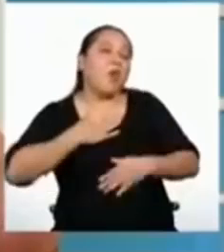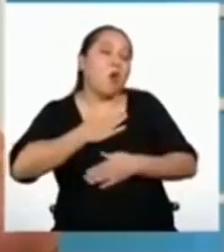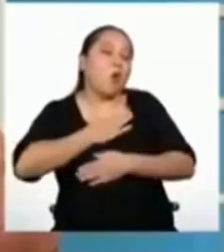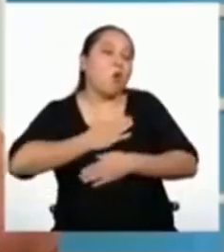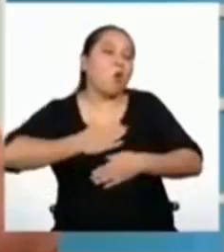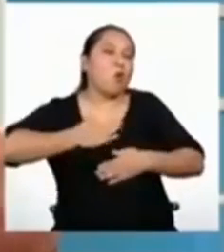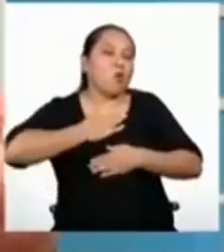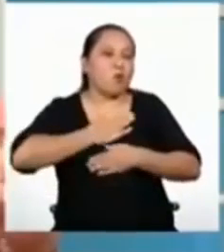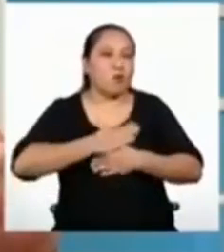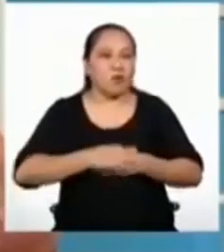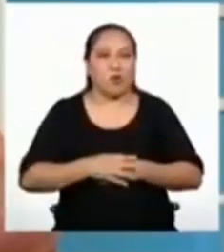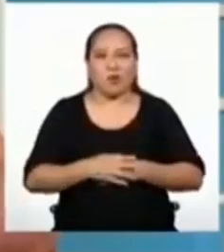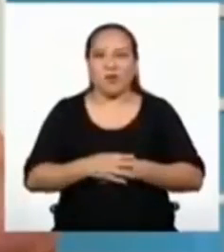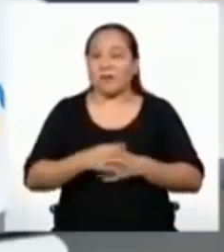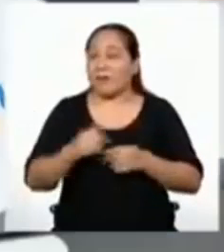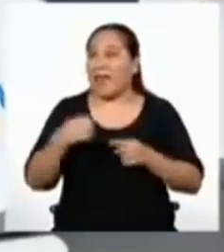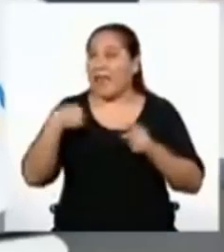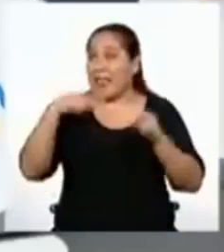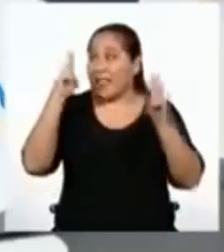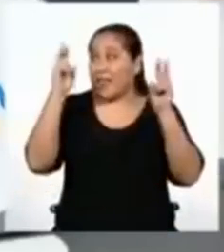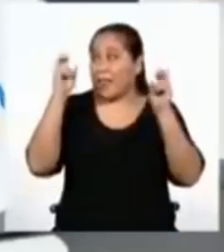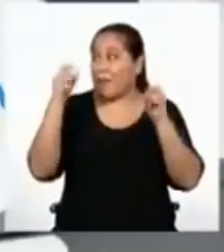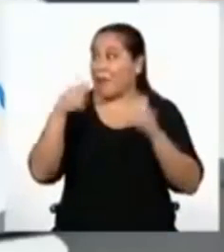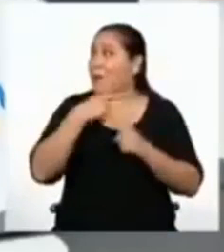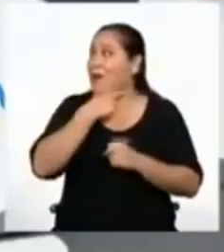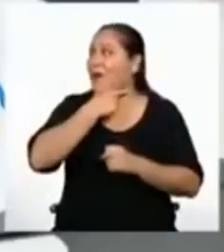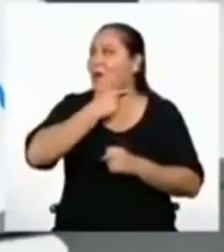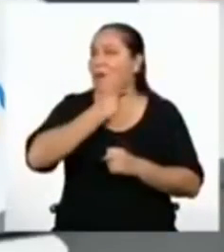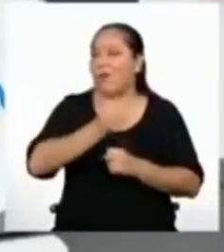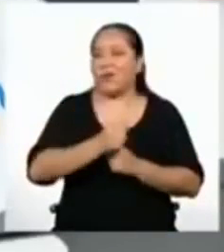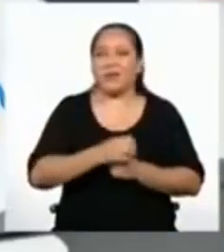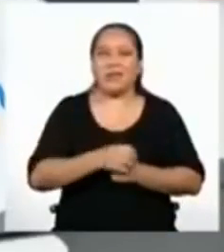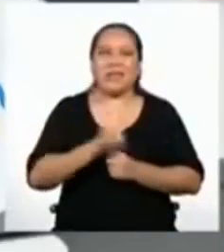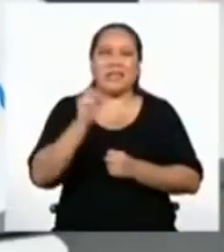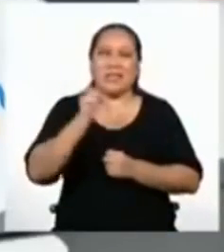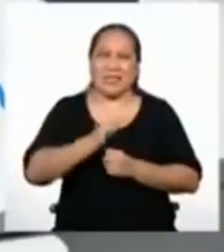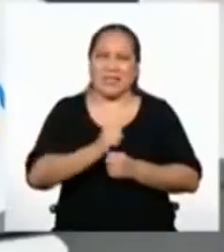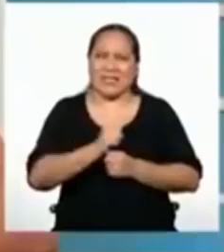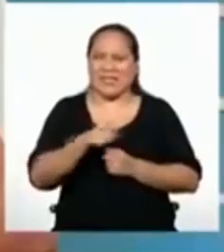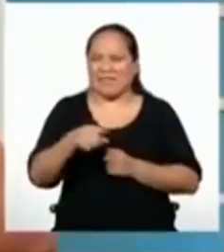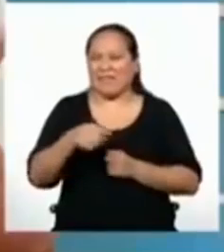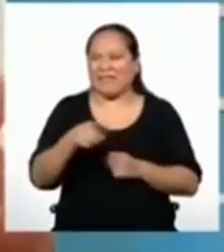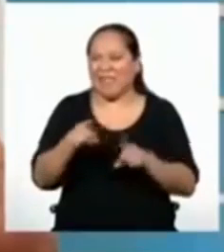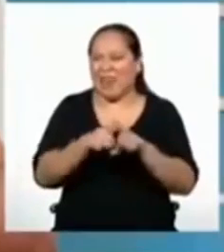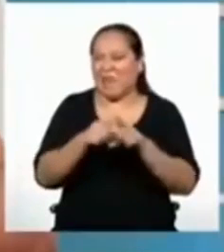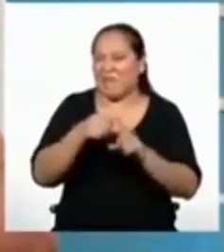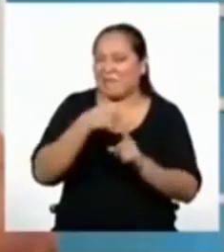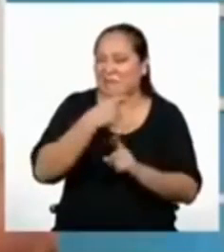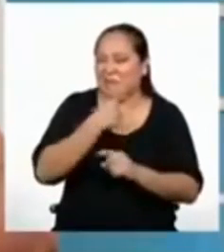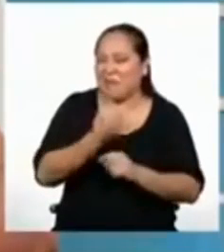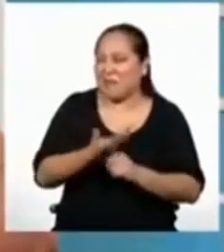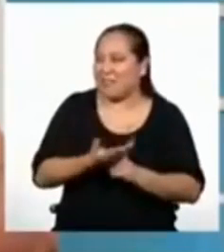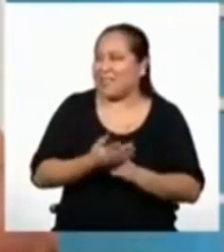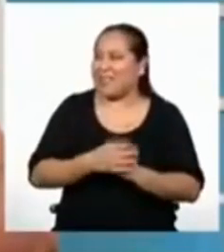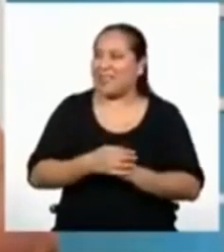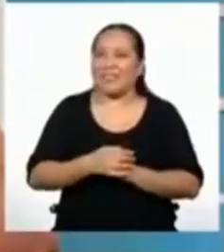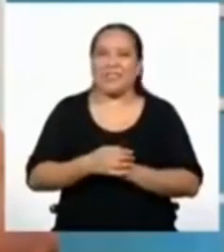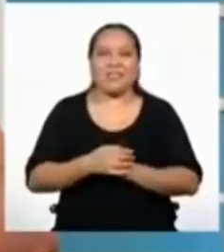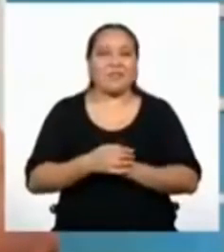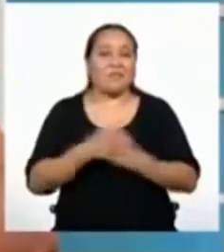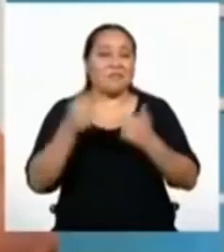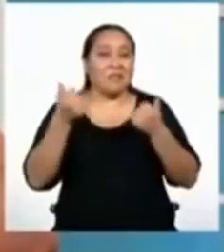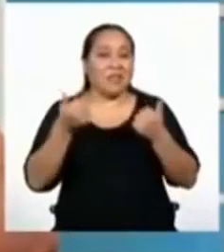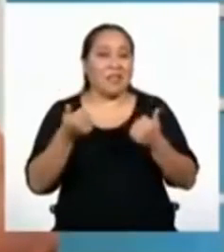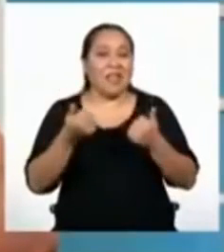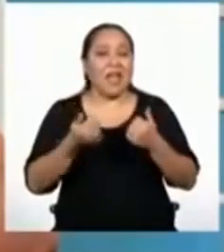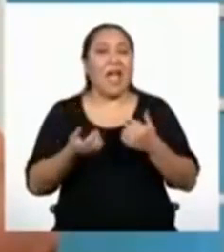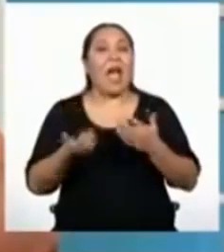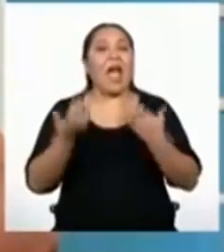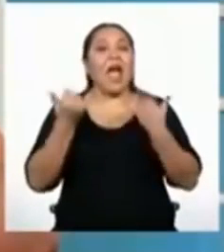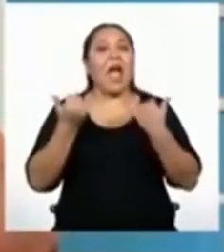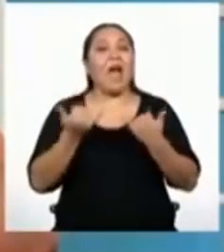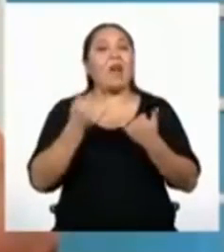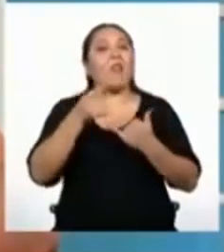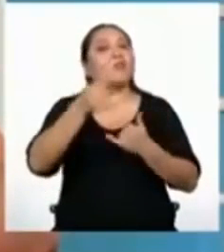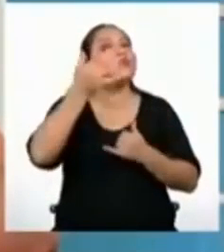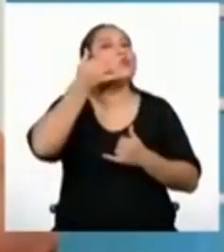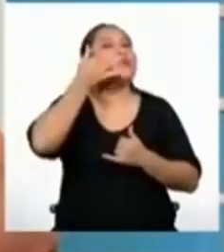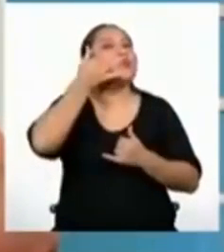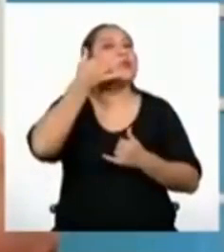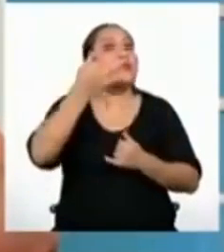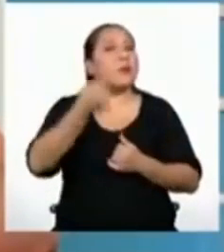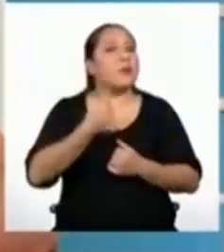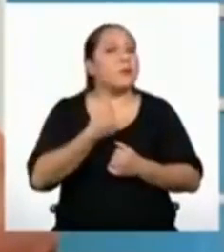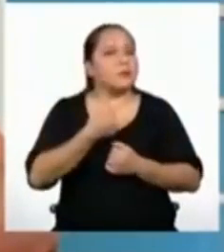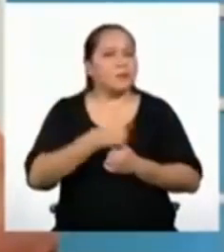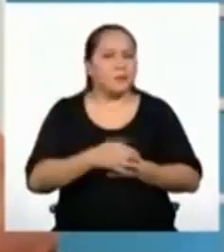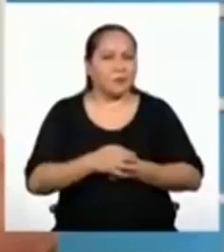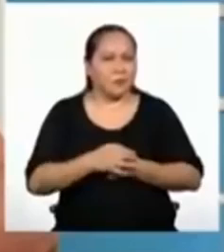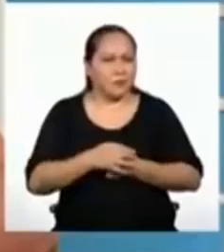a mí el tema de hoy me encanta. A mí también. Le he agarrado cariño. ¡Qué bueno! Y volviendo entonces al motivo de tu llamada,